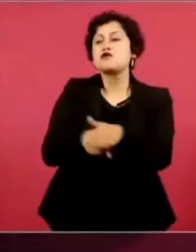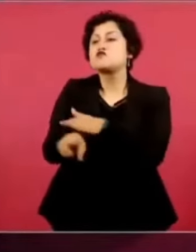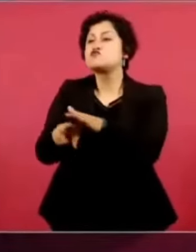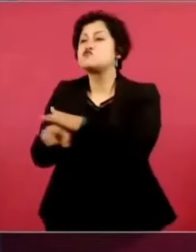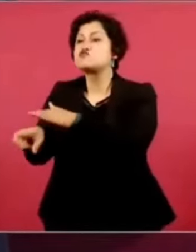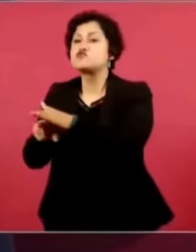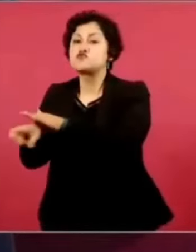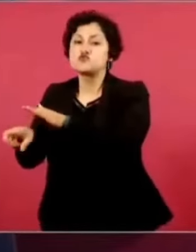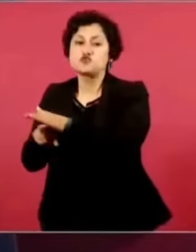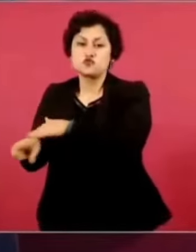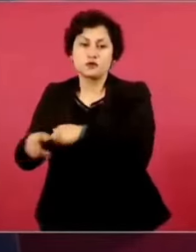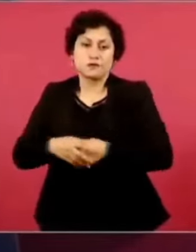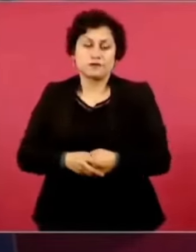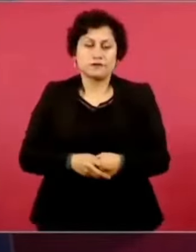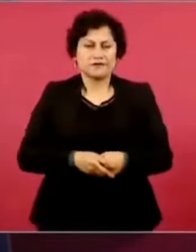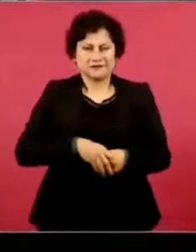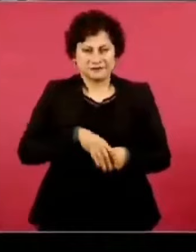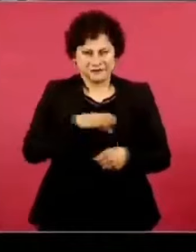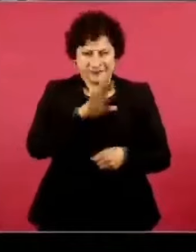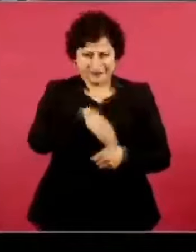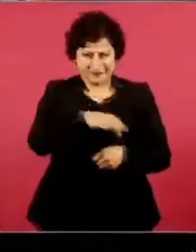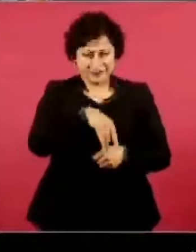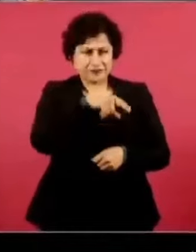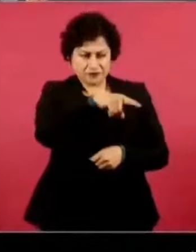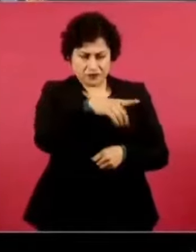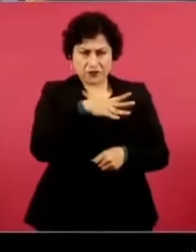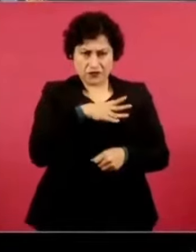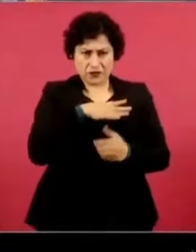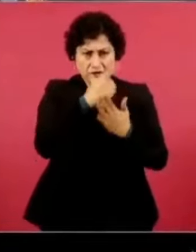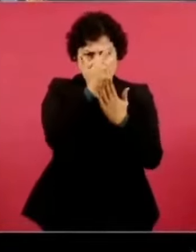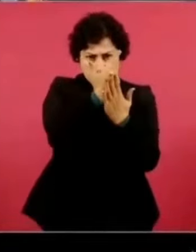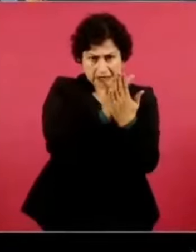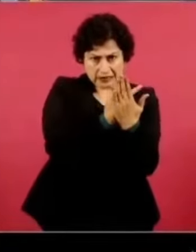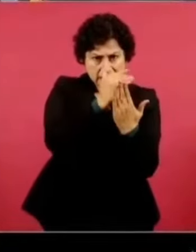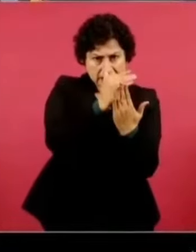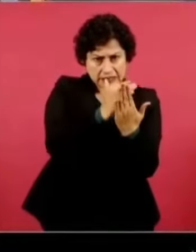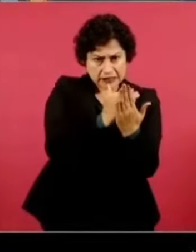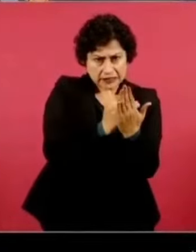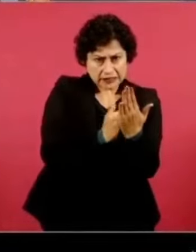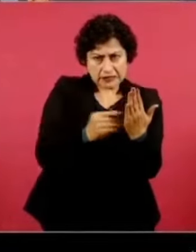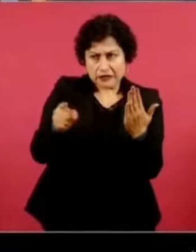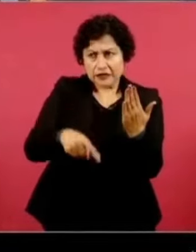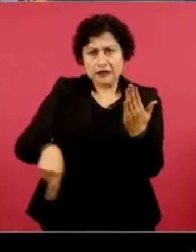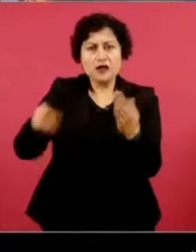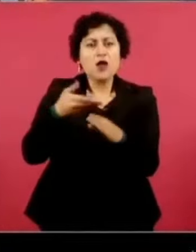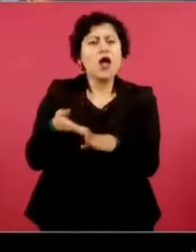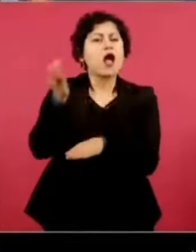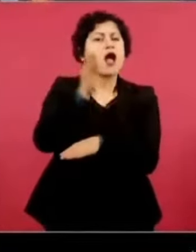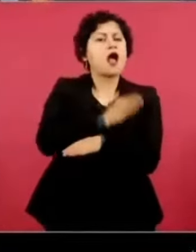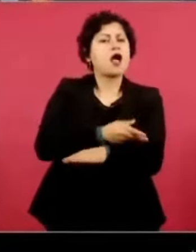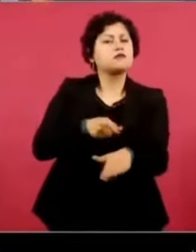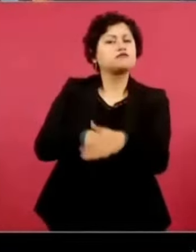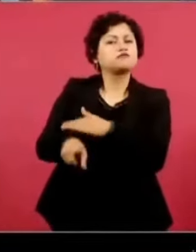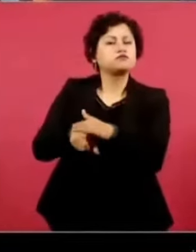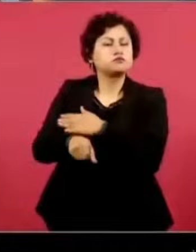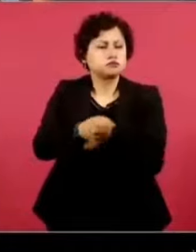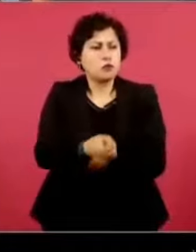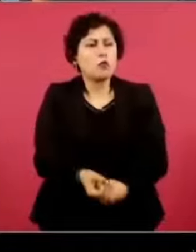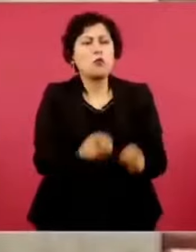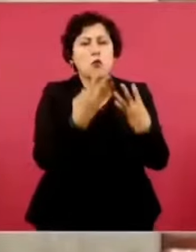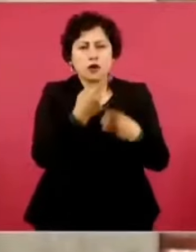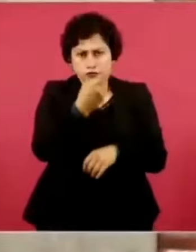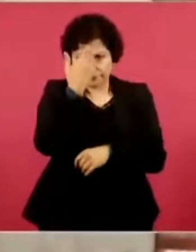lista de cuánto recibían las